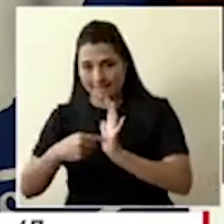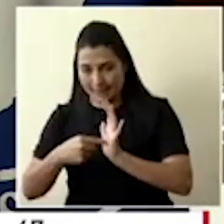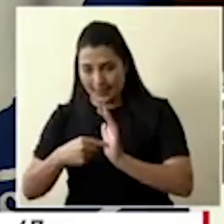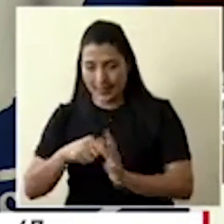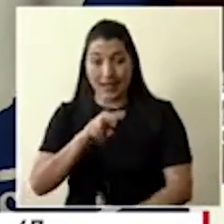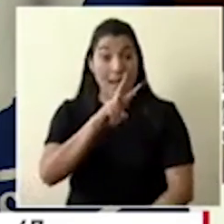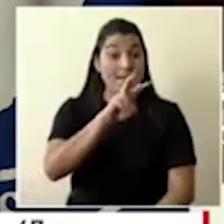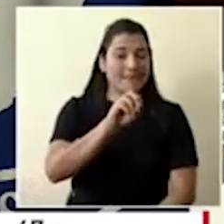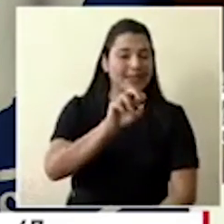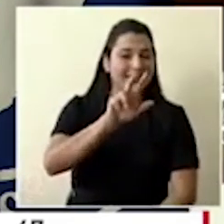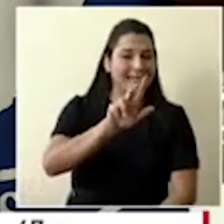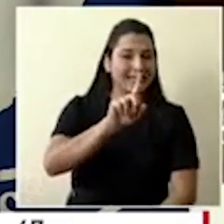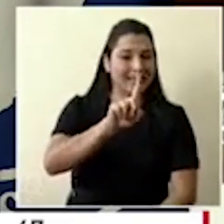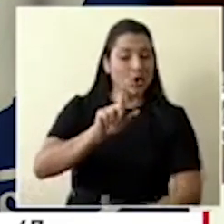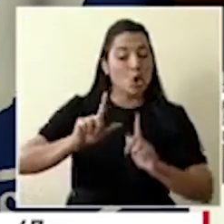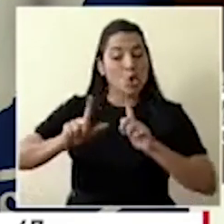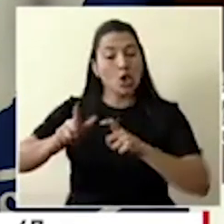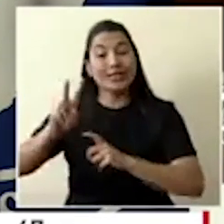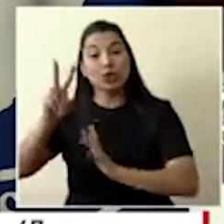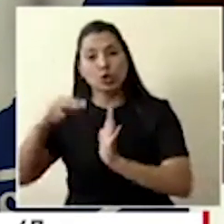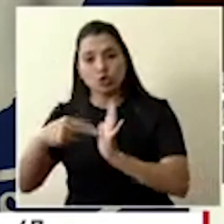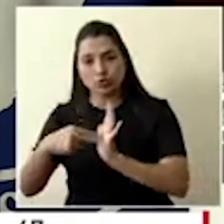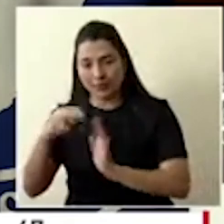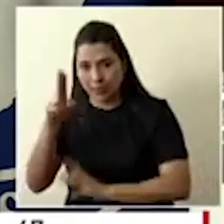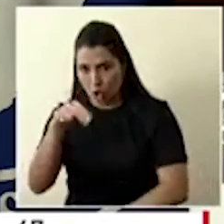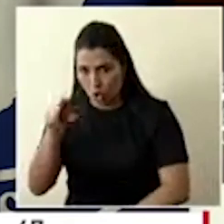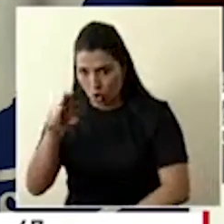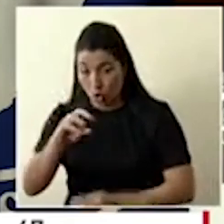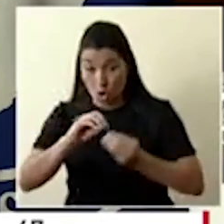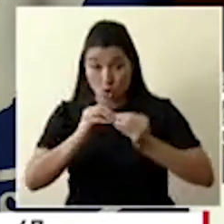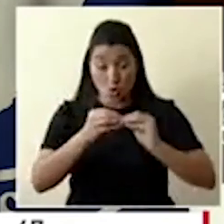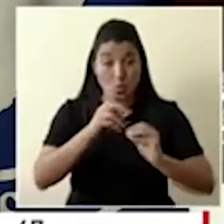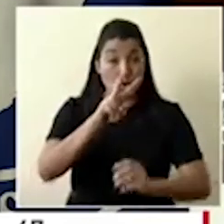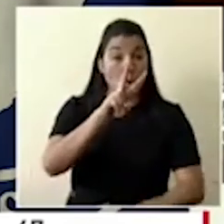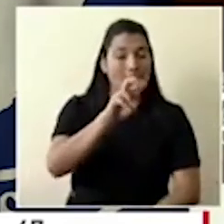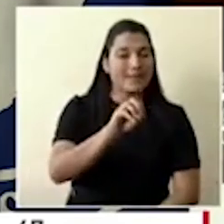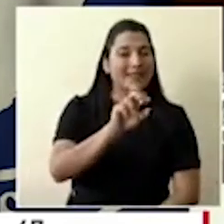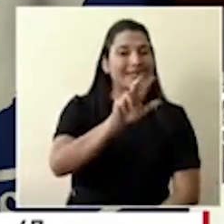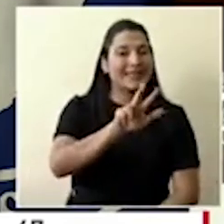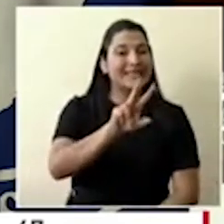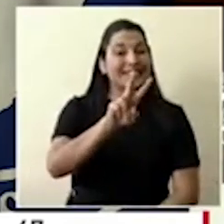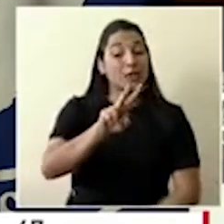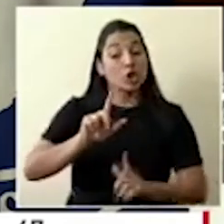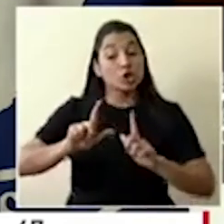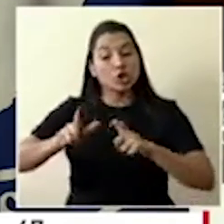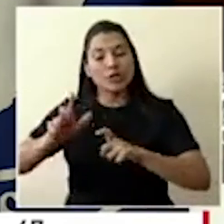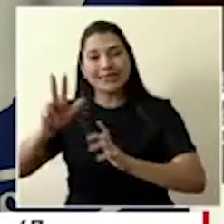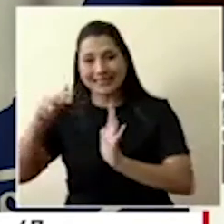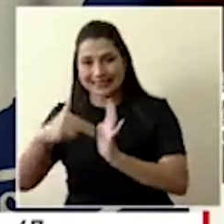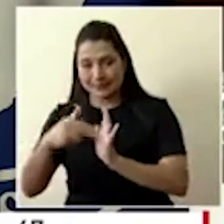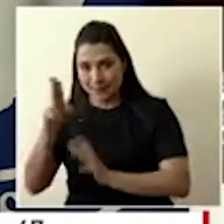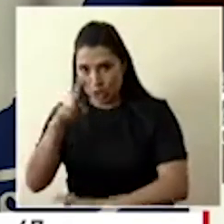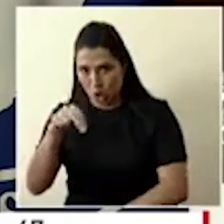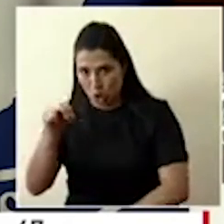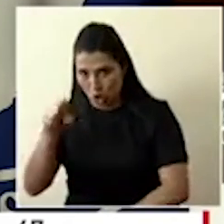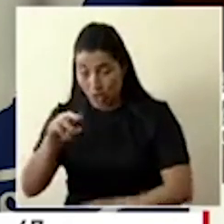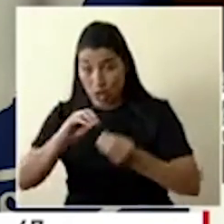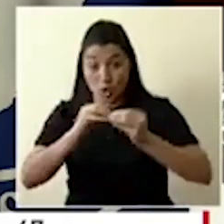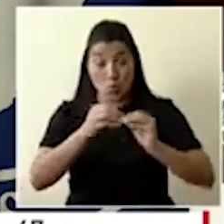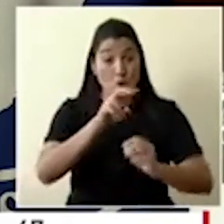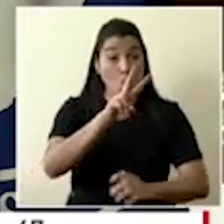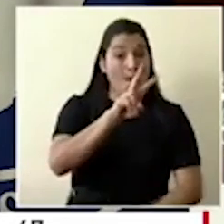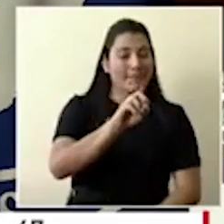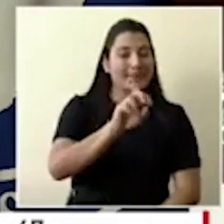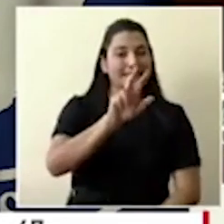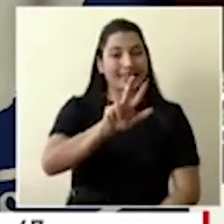2031 para donar 2 mil colones, 2032 para 3 mil colones y 2033